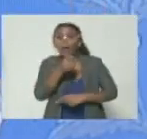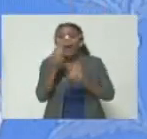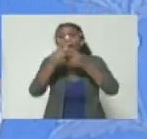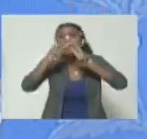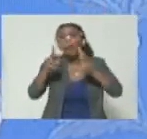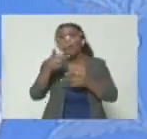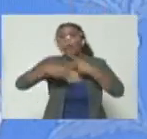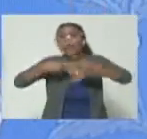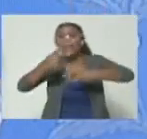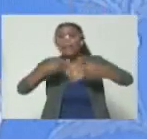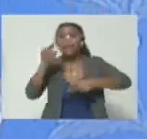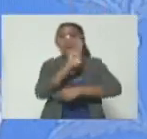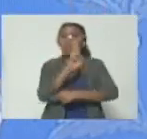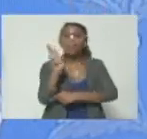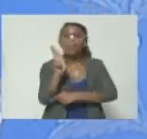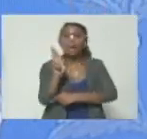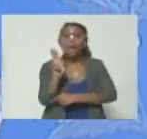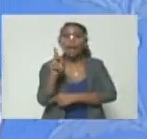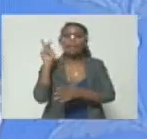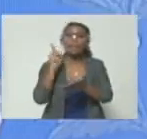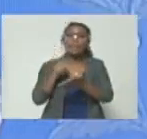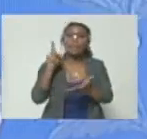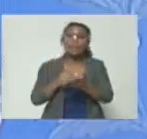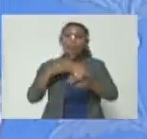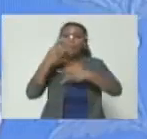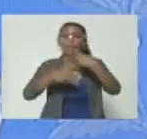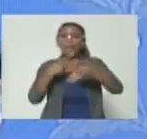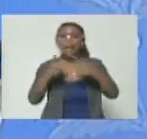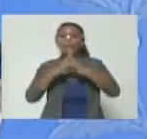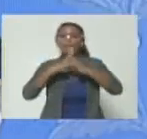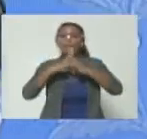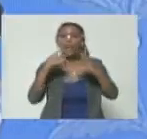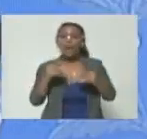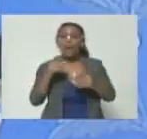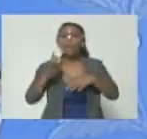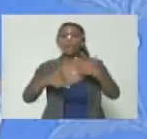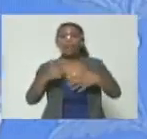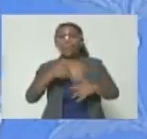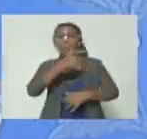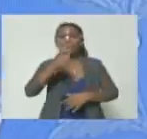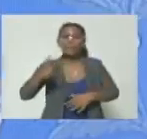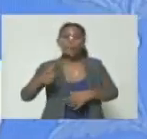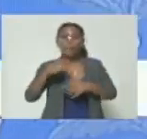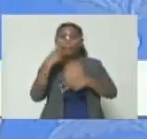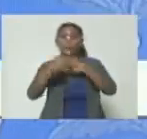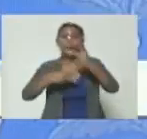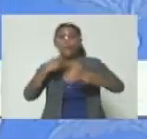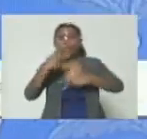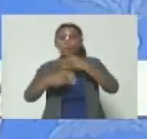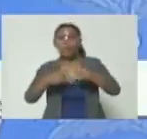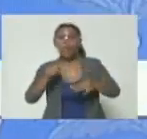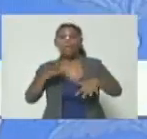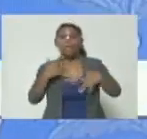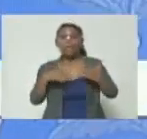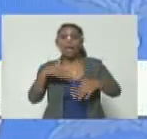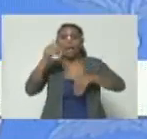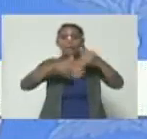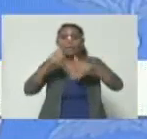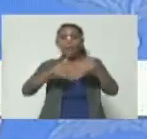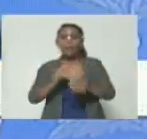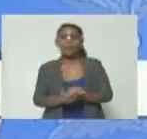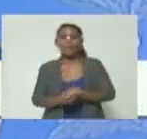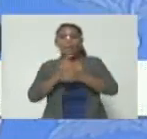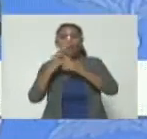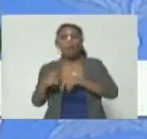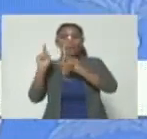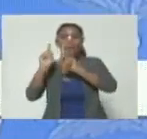política de la república la participación política de todos los actores políticos los partidos políticos en los eventos electorales y